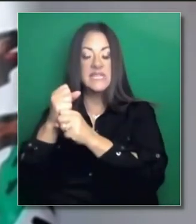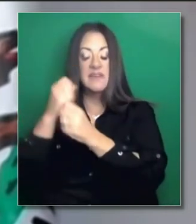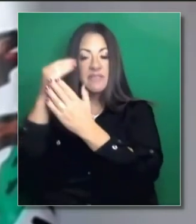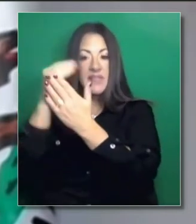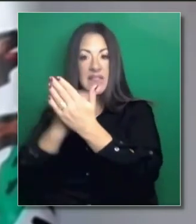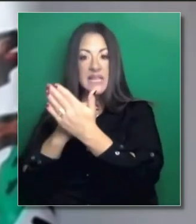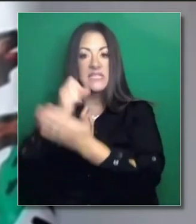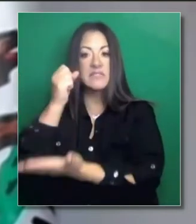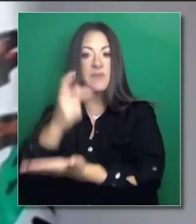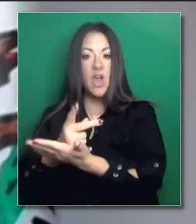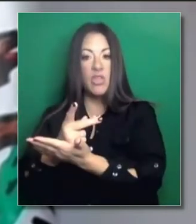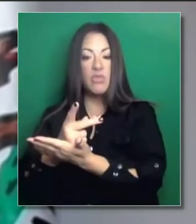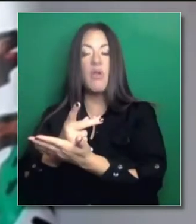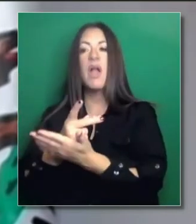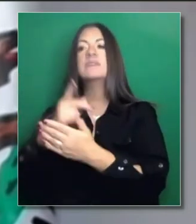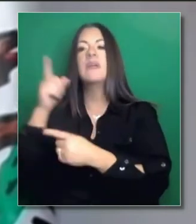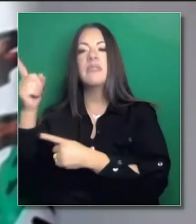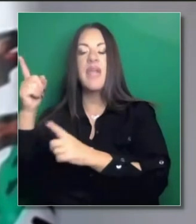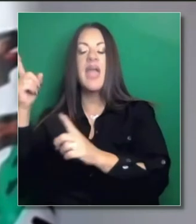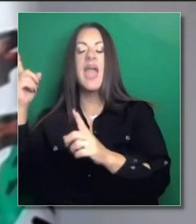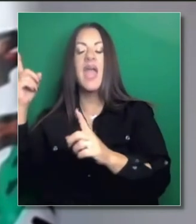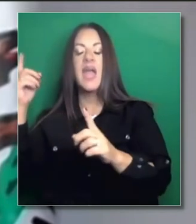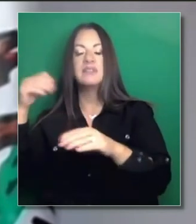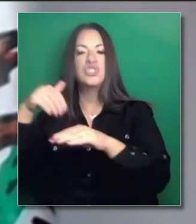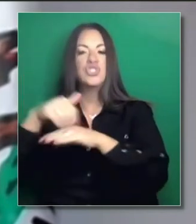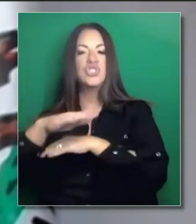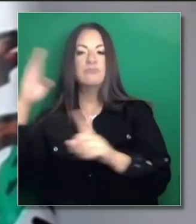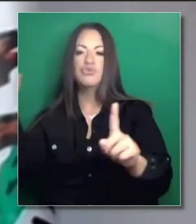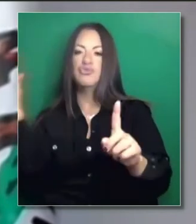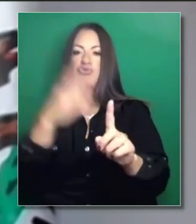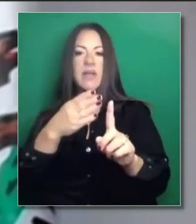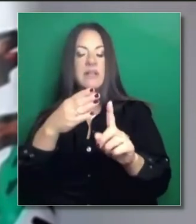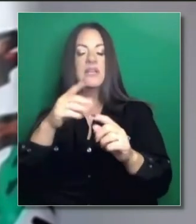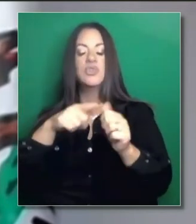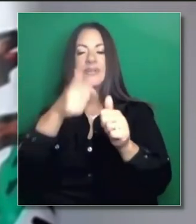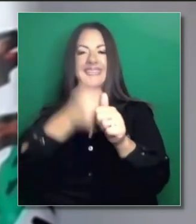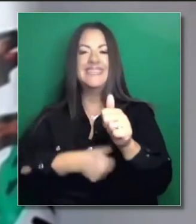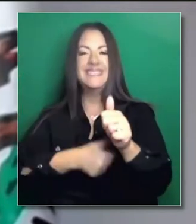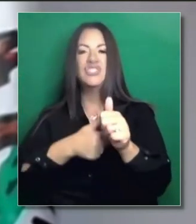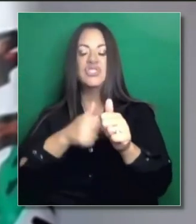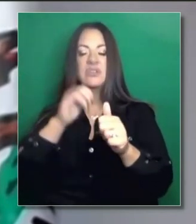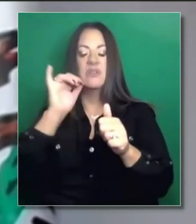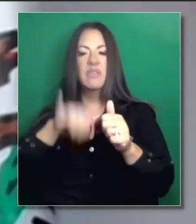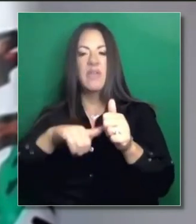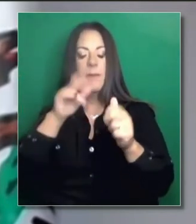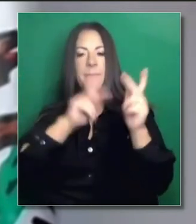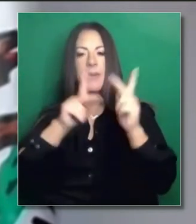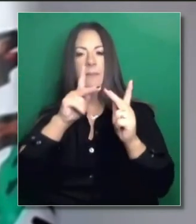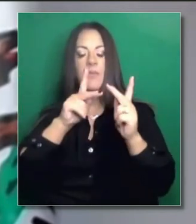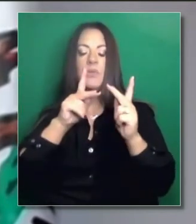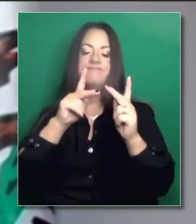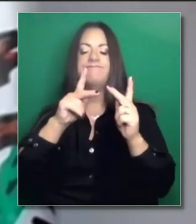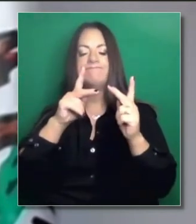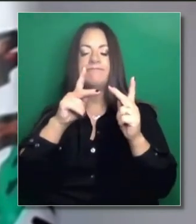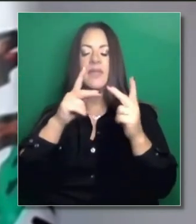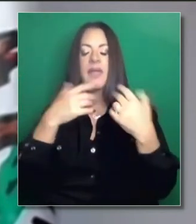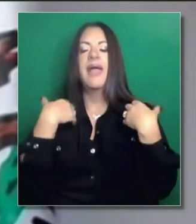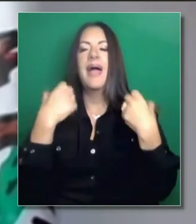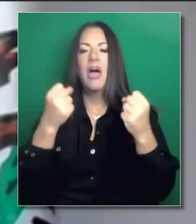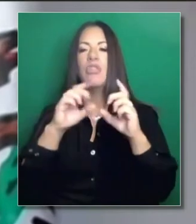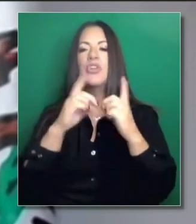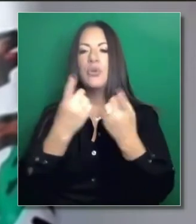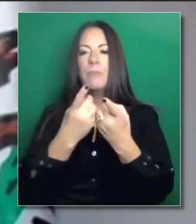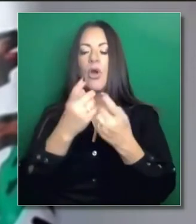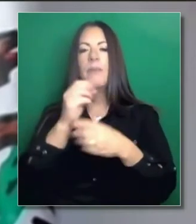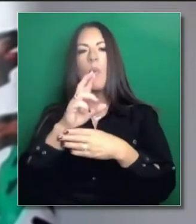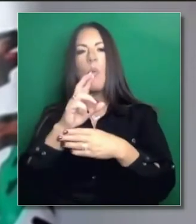reciben estas vacunas no solamente para la gripe, sino que también para otro tipo de vacuna. O sea, no